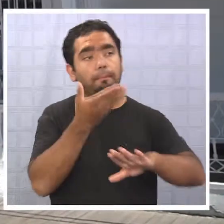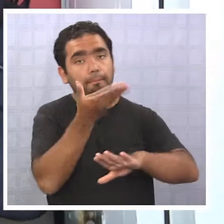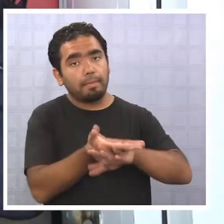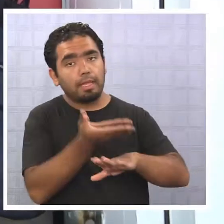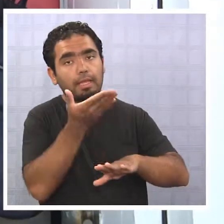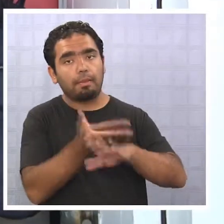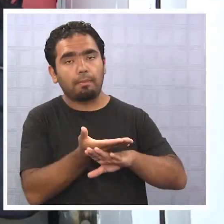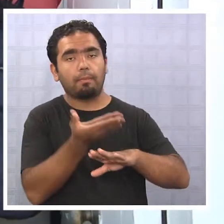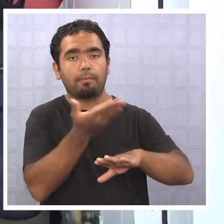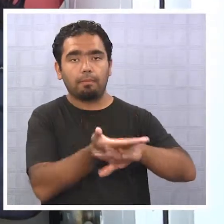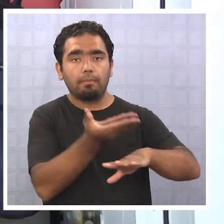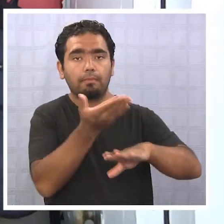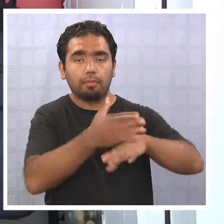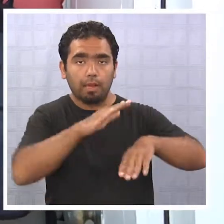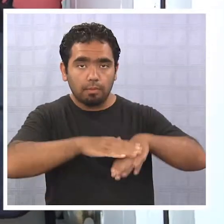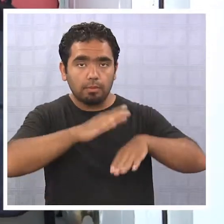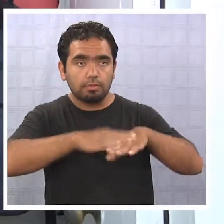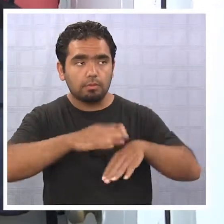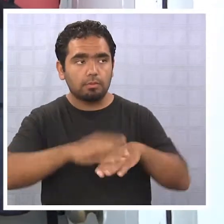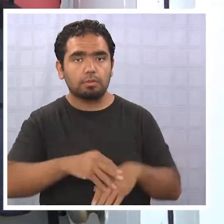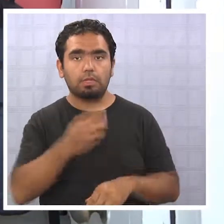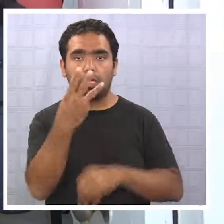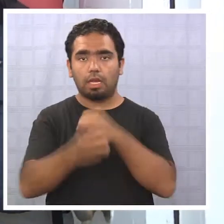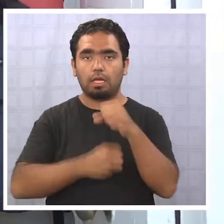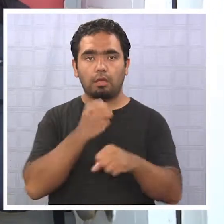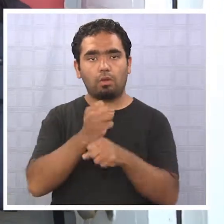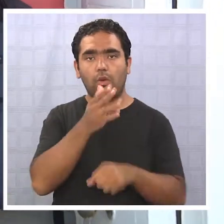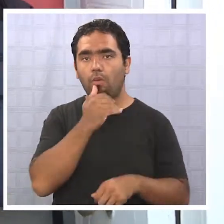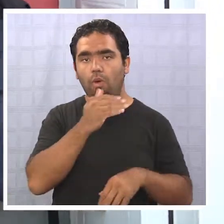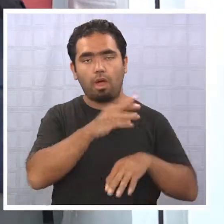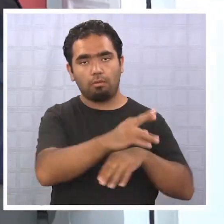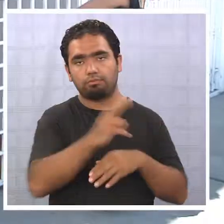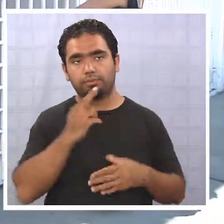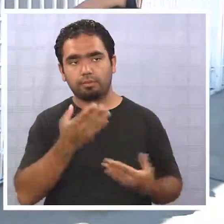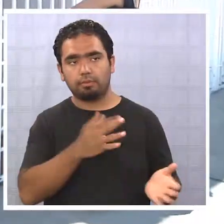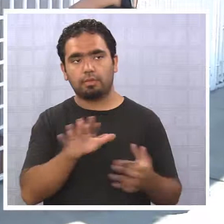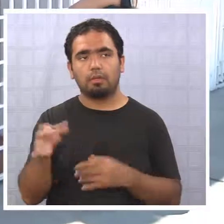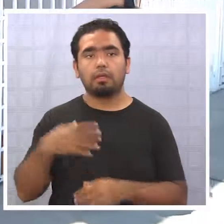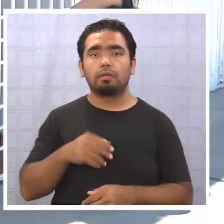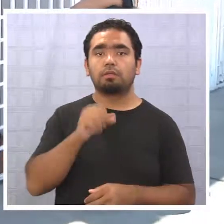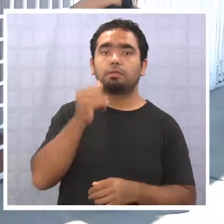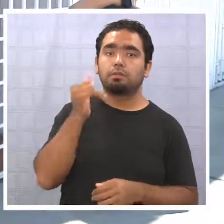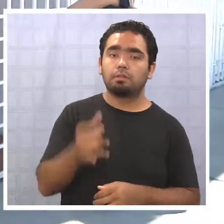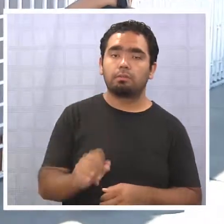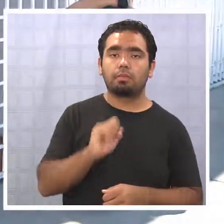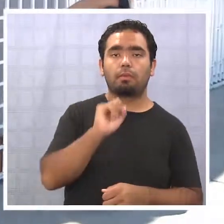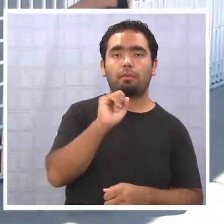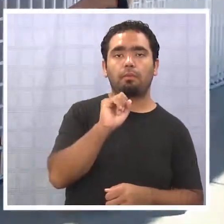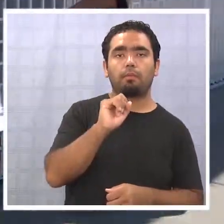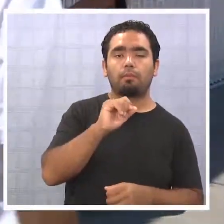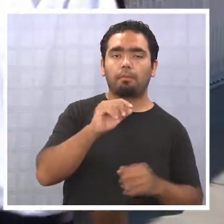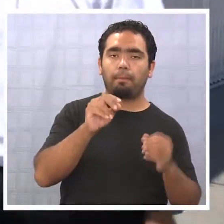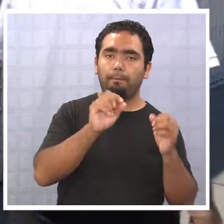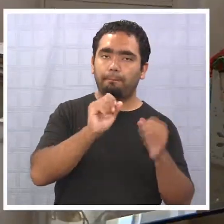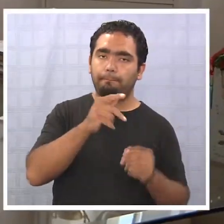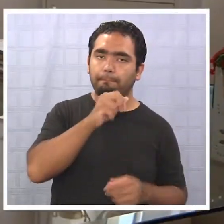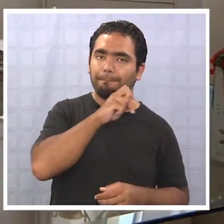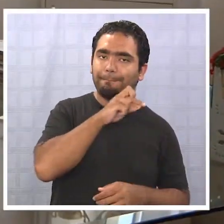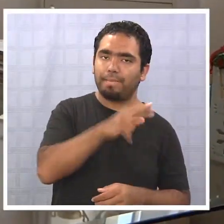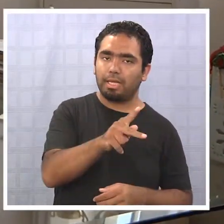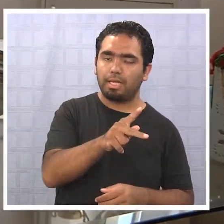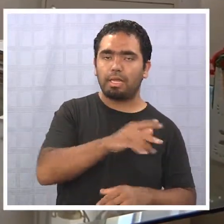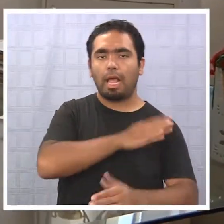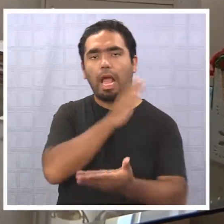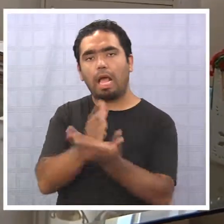solicitado desde hace tres años. El establecimiento lleva 10 años impartiendo enseñanza desde prekínder a tercero medio y a la fecha cuenta con una